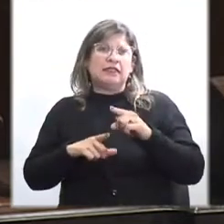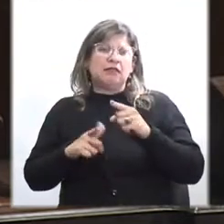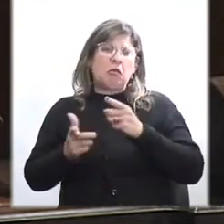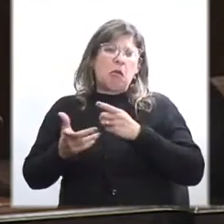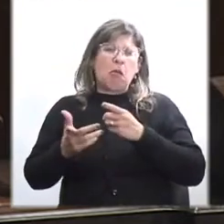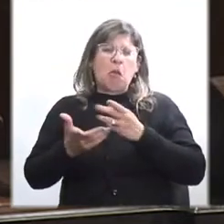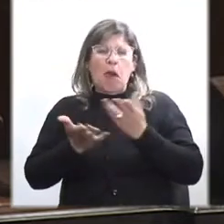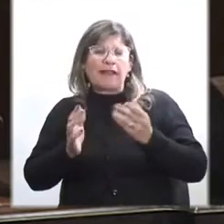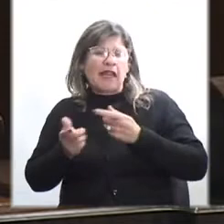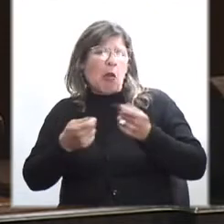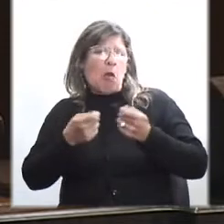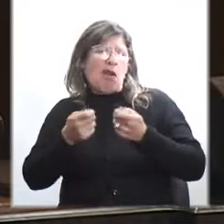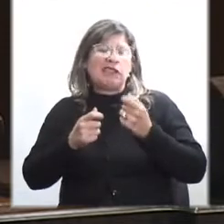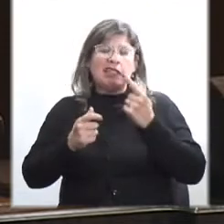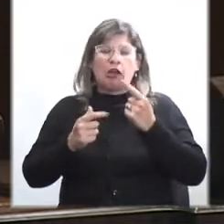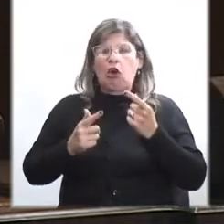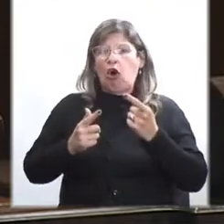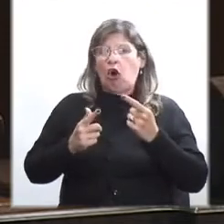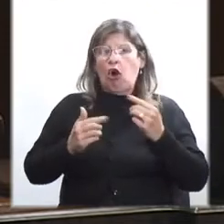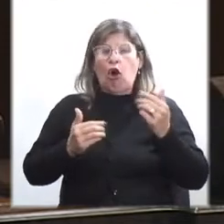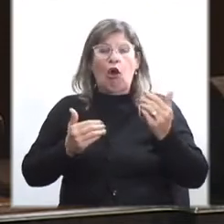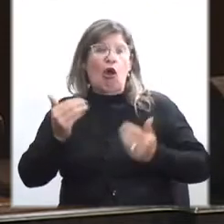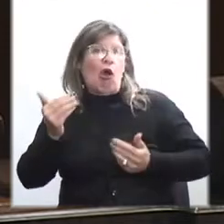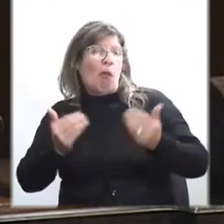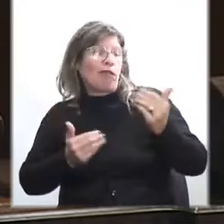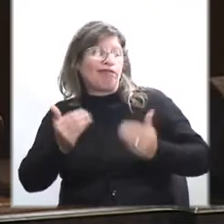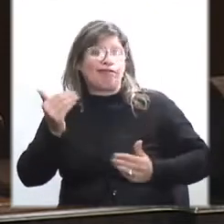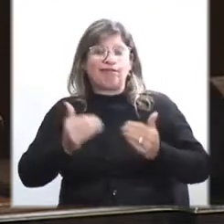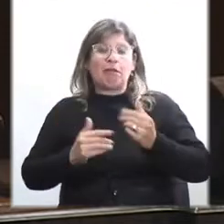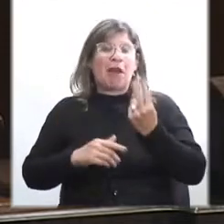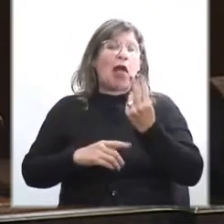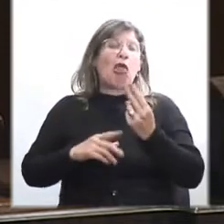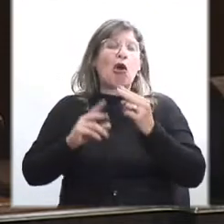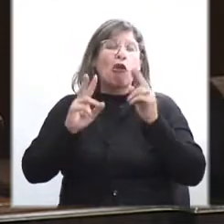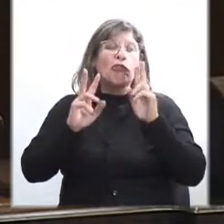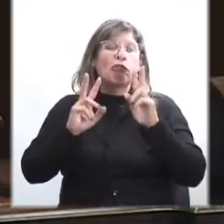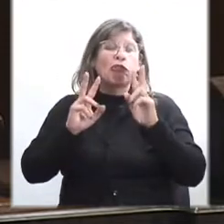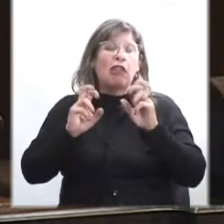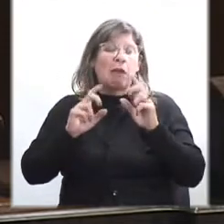manejo ambivalente de un mismo instituto para dos temas.